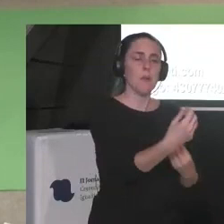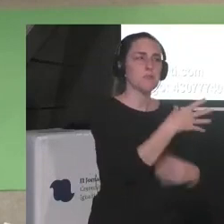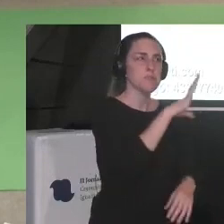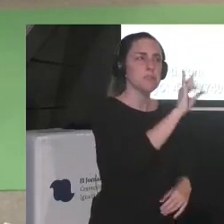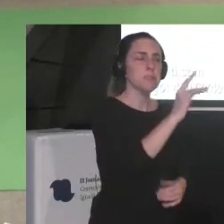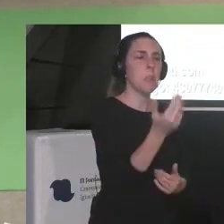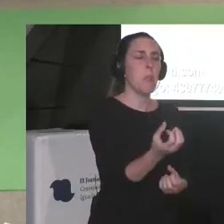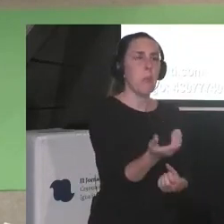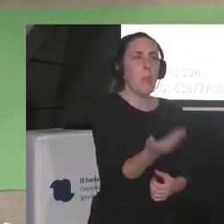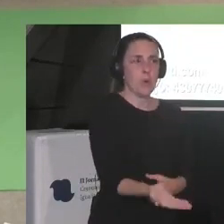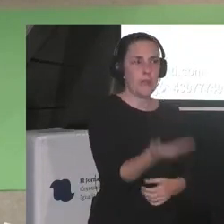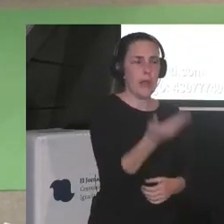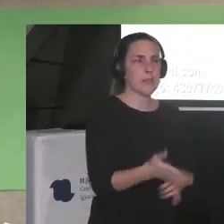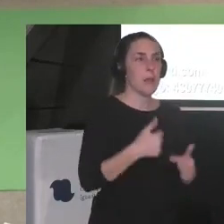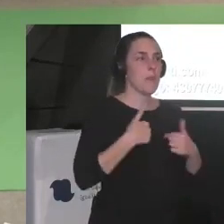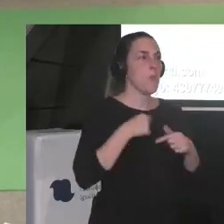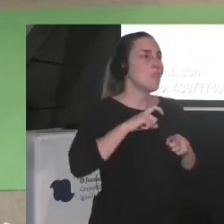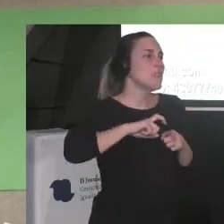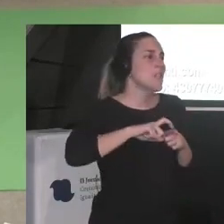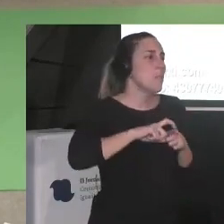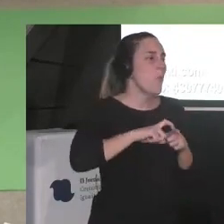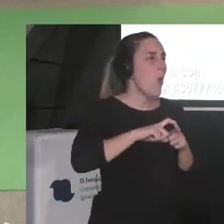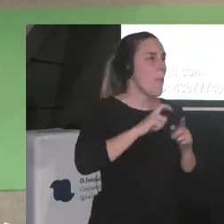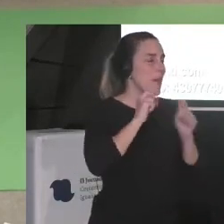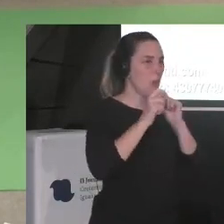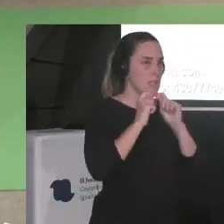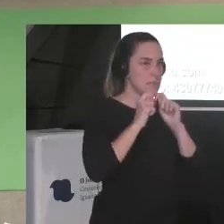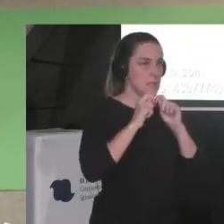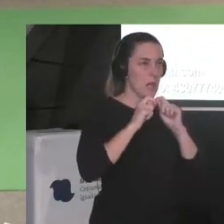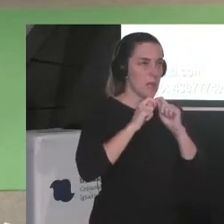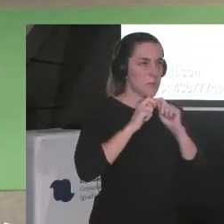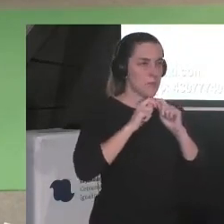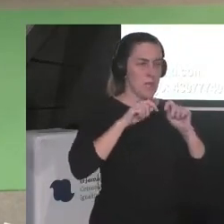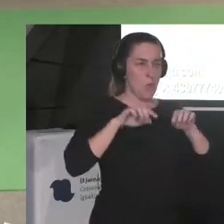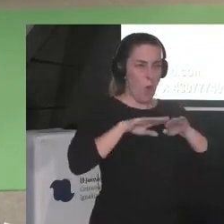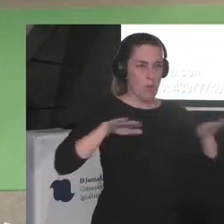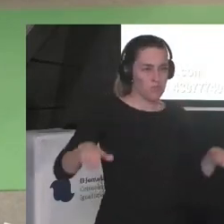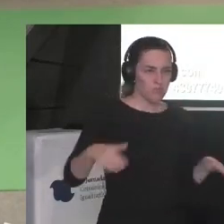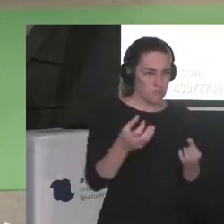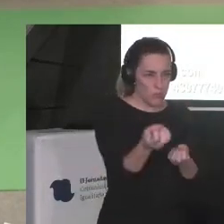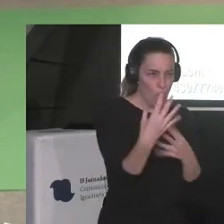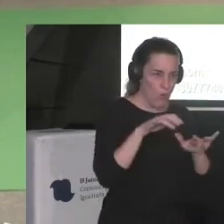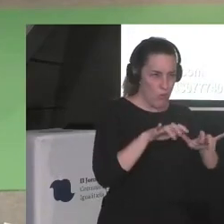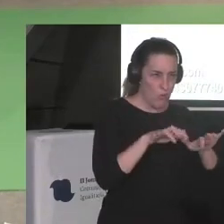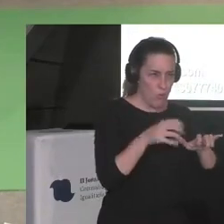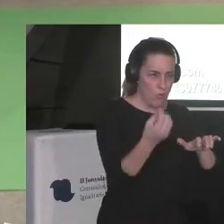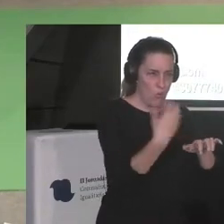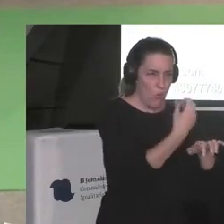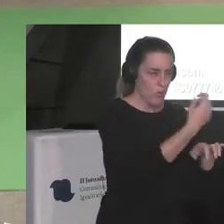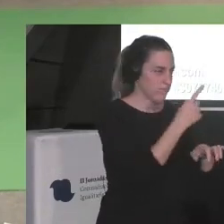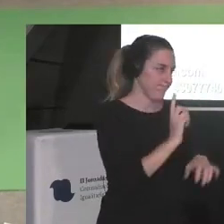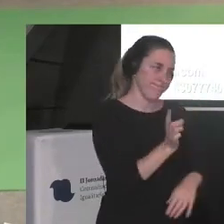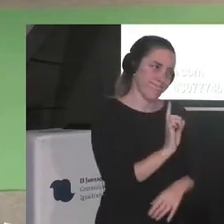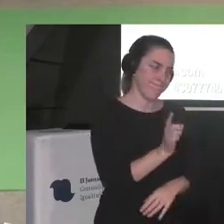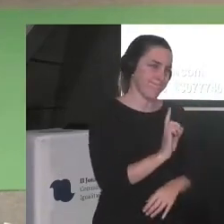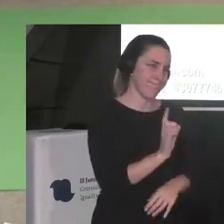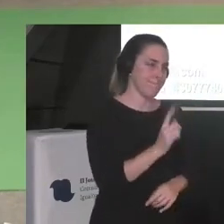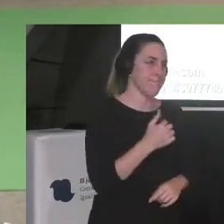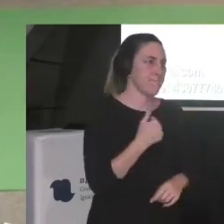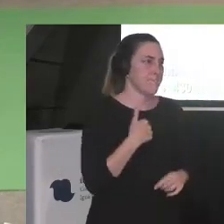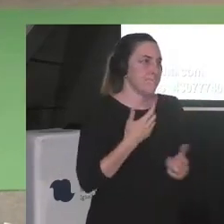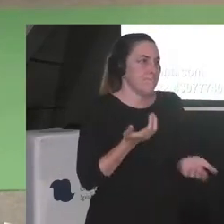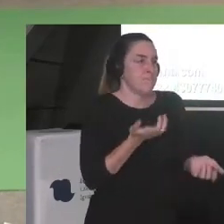soy el tipo de periodista de ¿sabes? de mesa que tiene que estar ahí no ¿no? trato de informarme